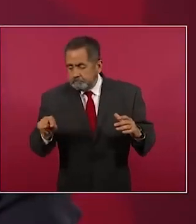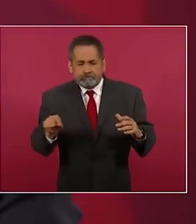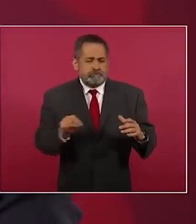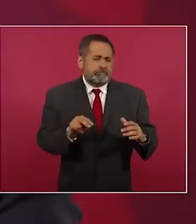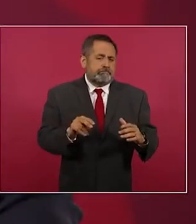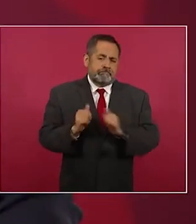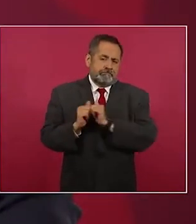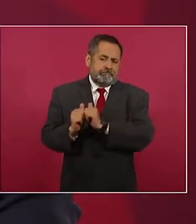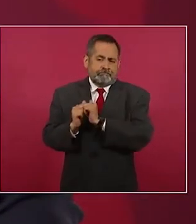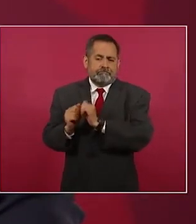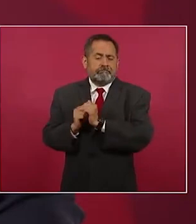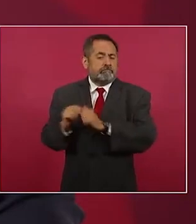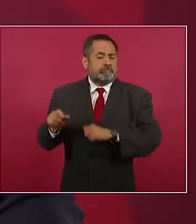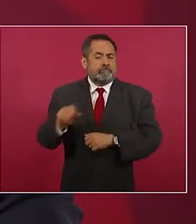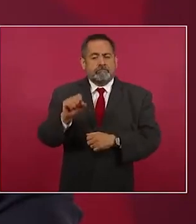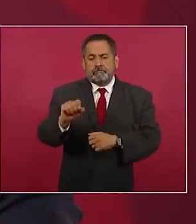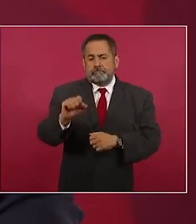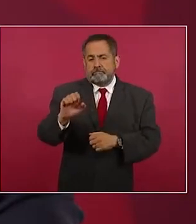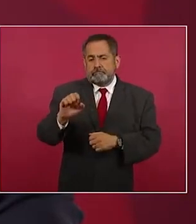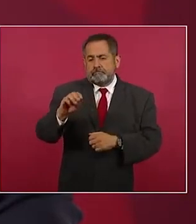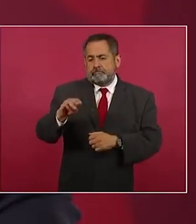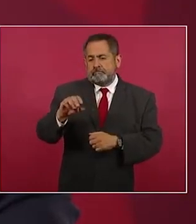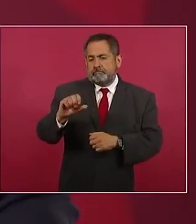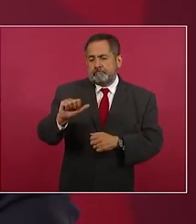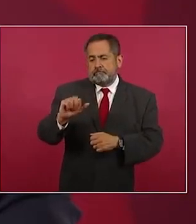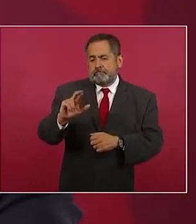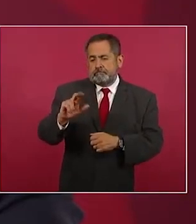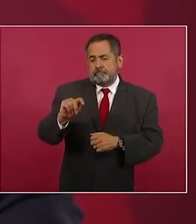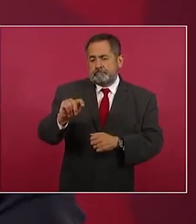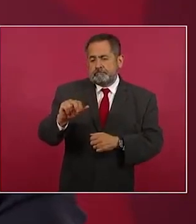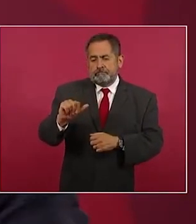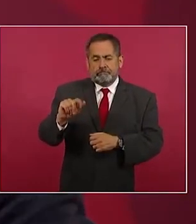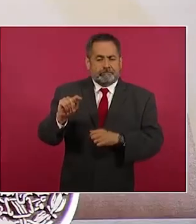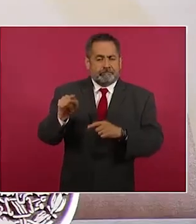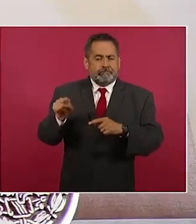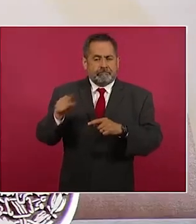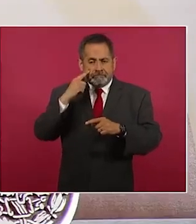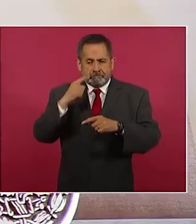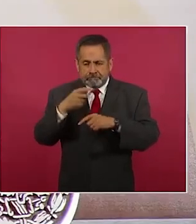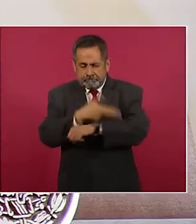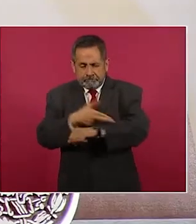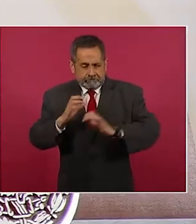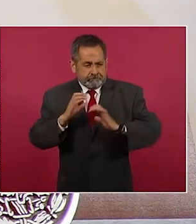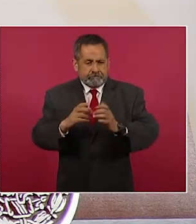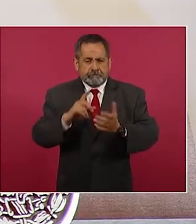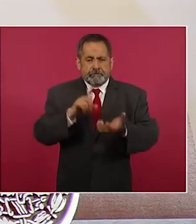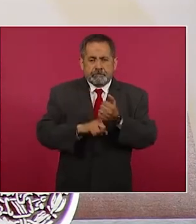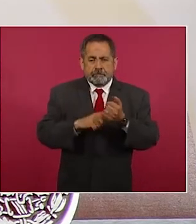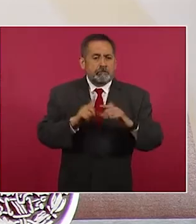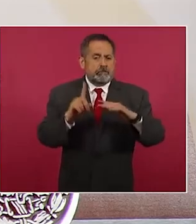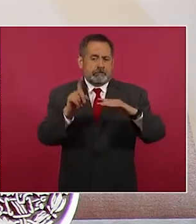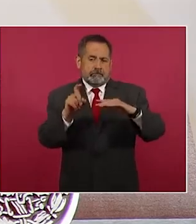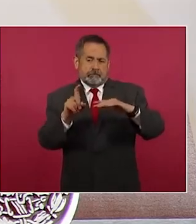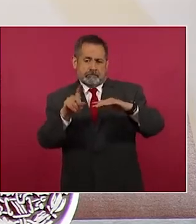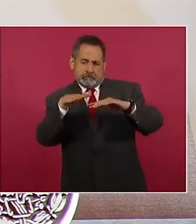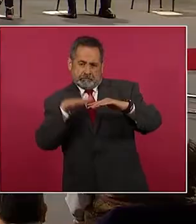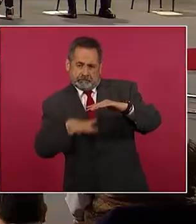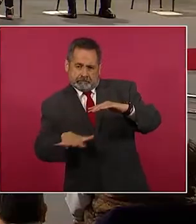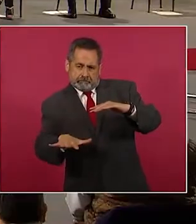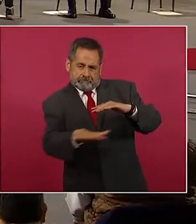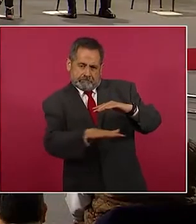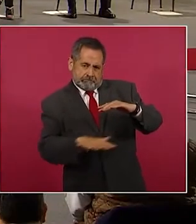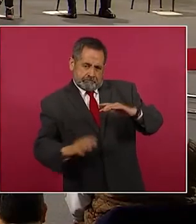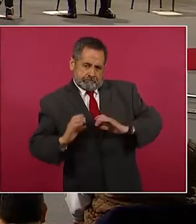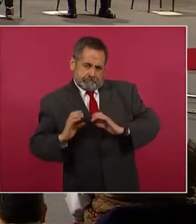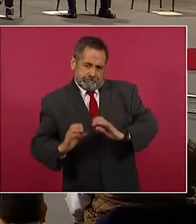compañeros de Semarnat también para el cuidado del gran acuífero maya. Quisiera también,